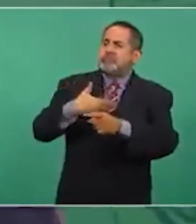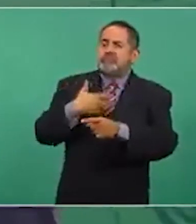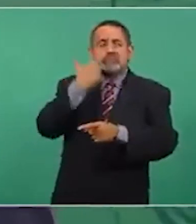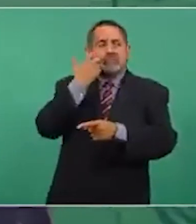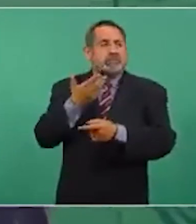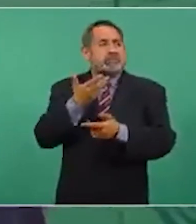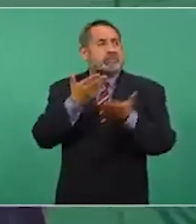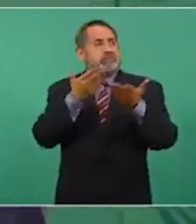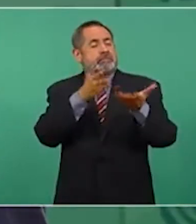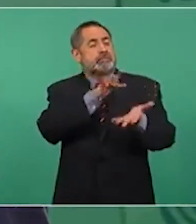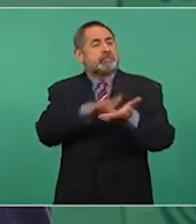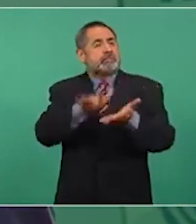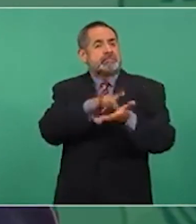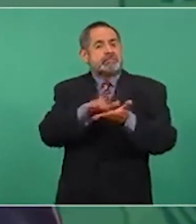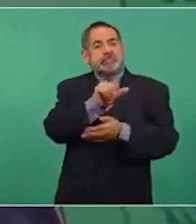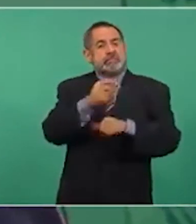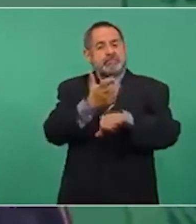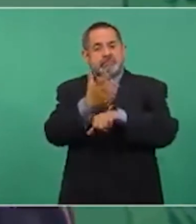de Estados Unidos.